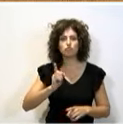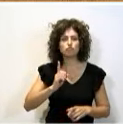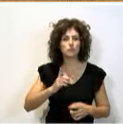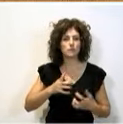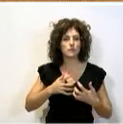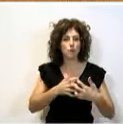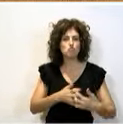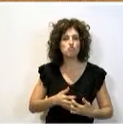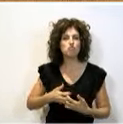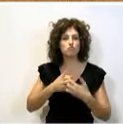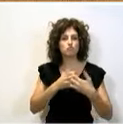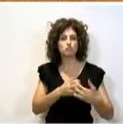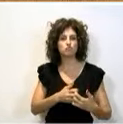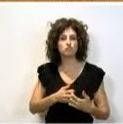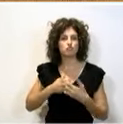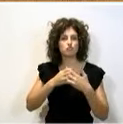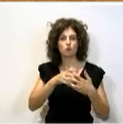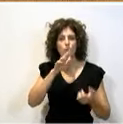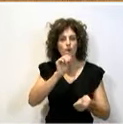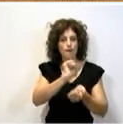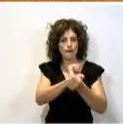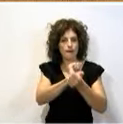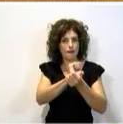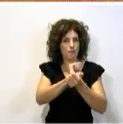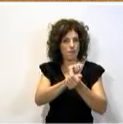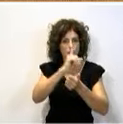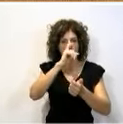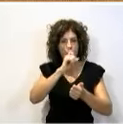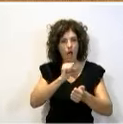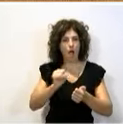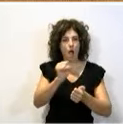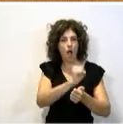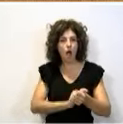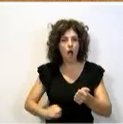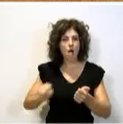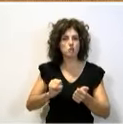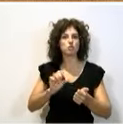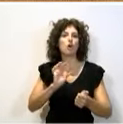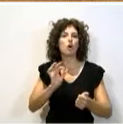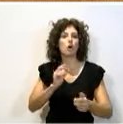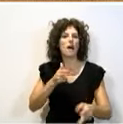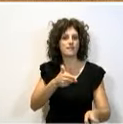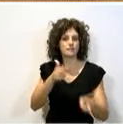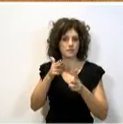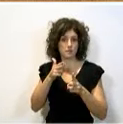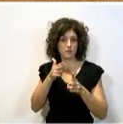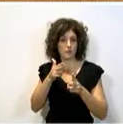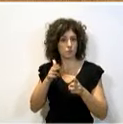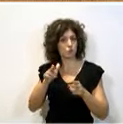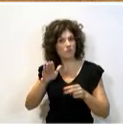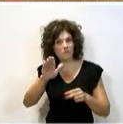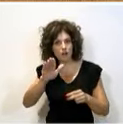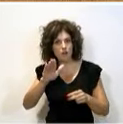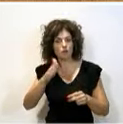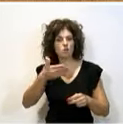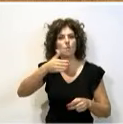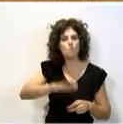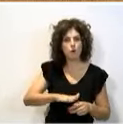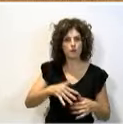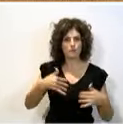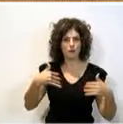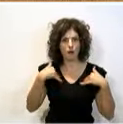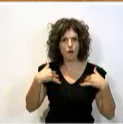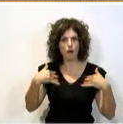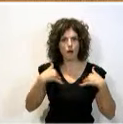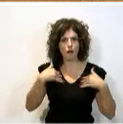y pagó con años de cárcel de sus militancias, con asesinatos por el gobierno franquista, con muerte y con torturas,